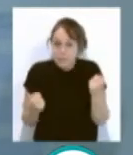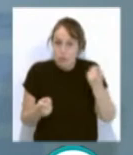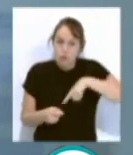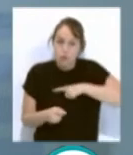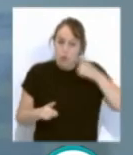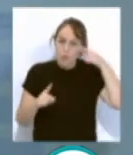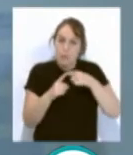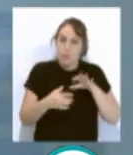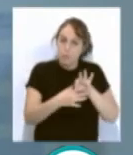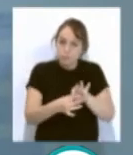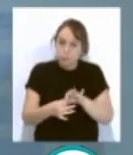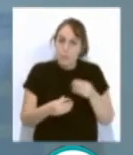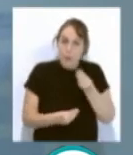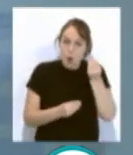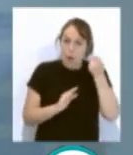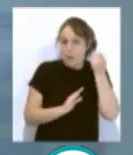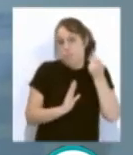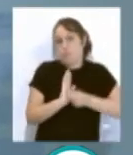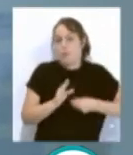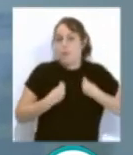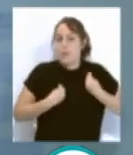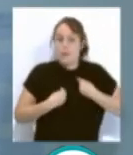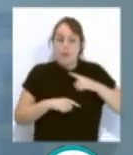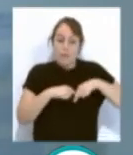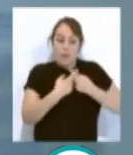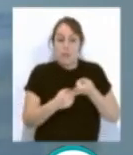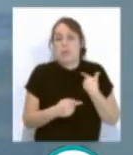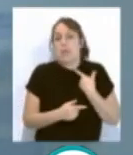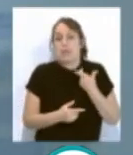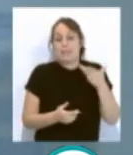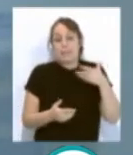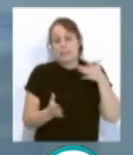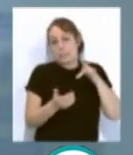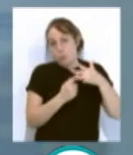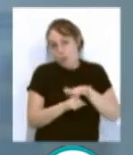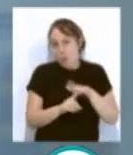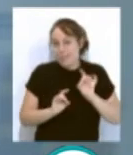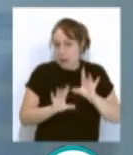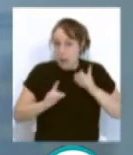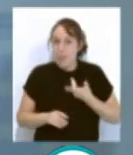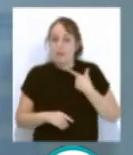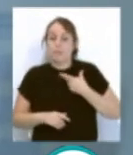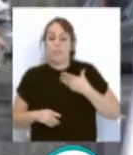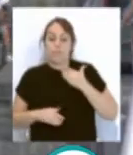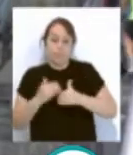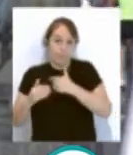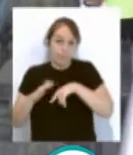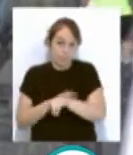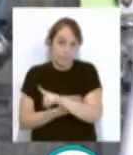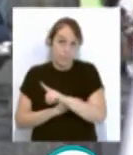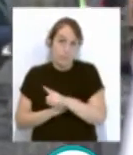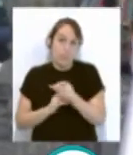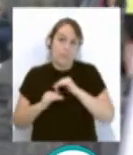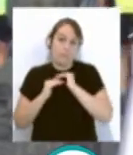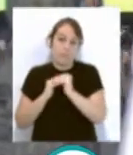caso el objetivo de mejorar las condiciones de vida de las familias en situación de vulnerabilidad y, como no, avanzar en sostenibilidad. El